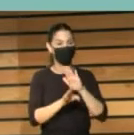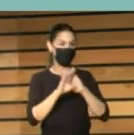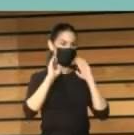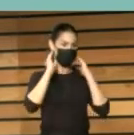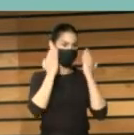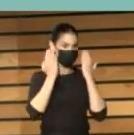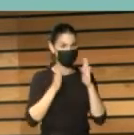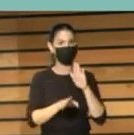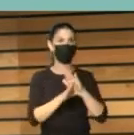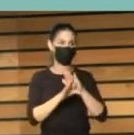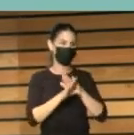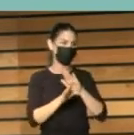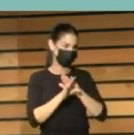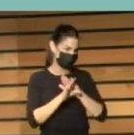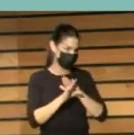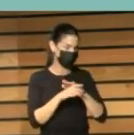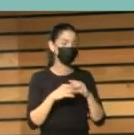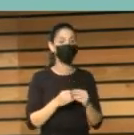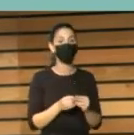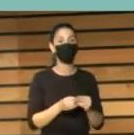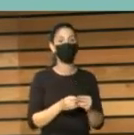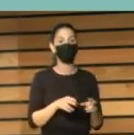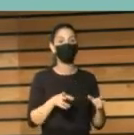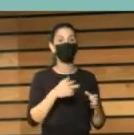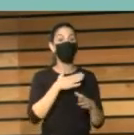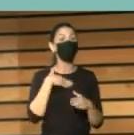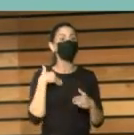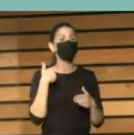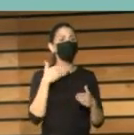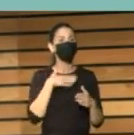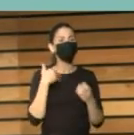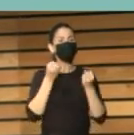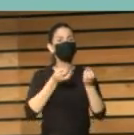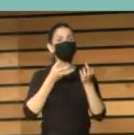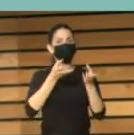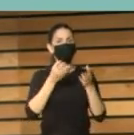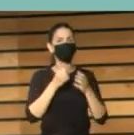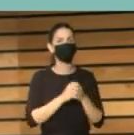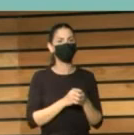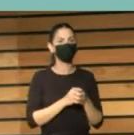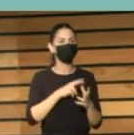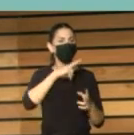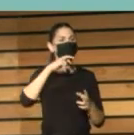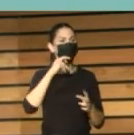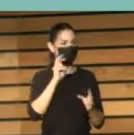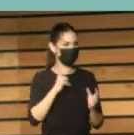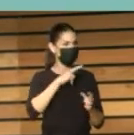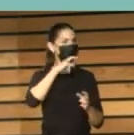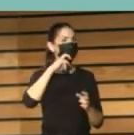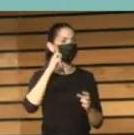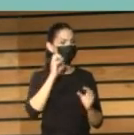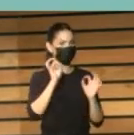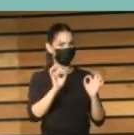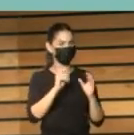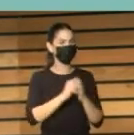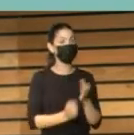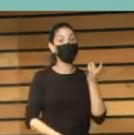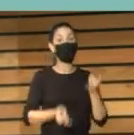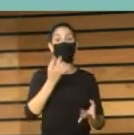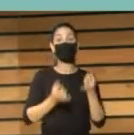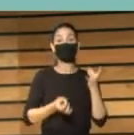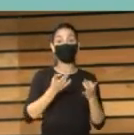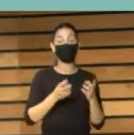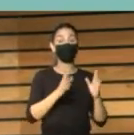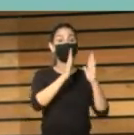varios días interesantes, sí me gustaría también resaltar y poner en valor, bueno, pues la actividad de la